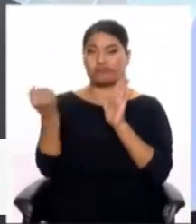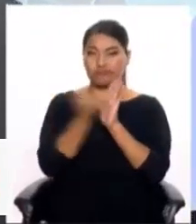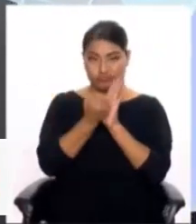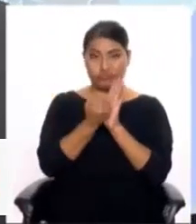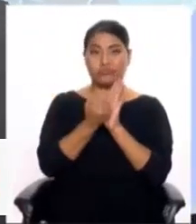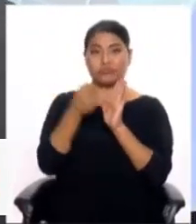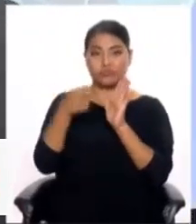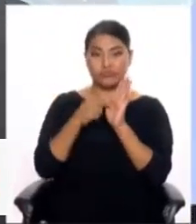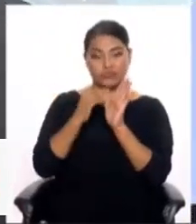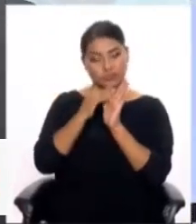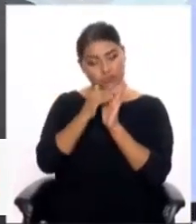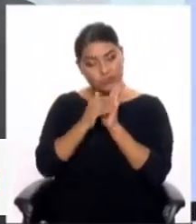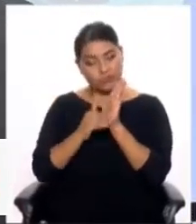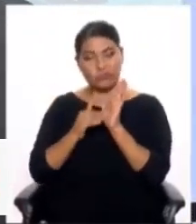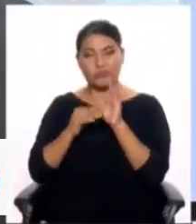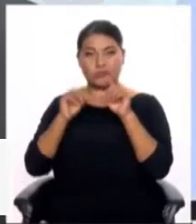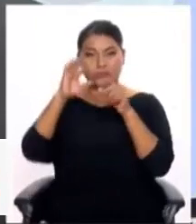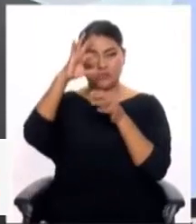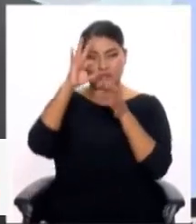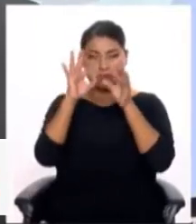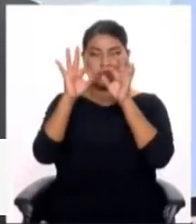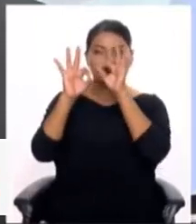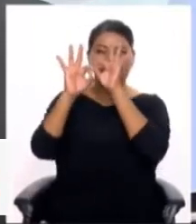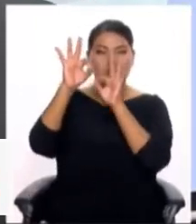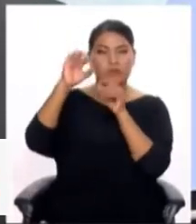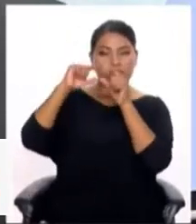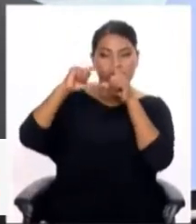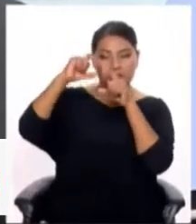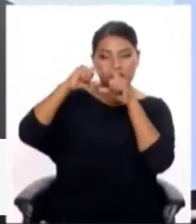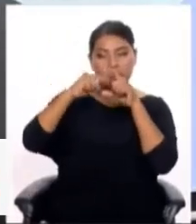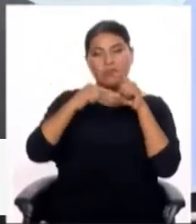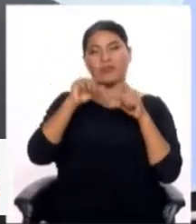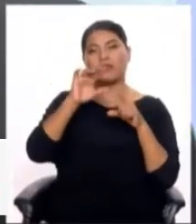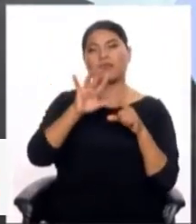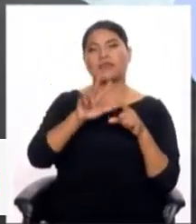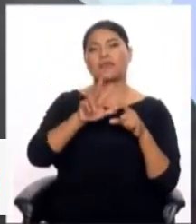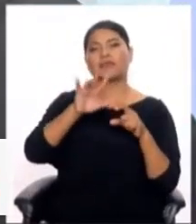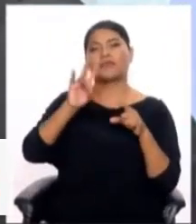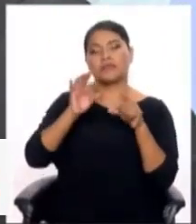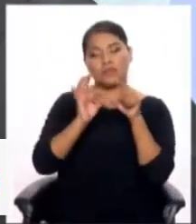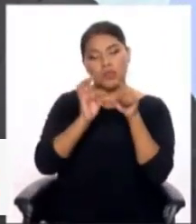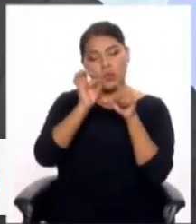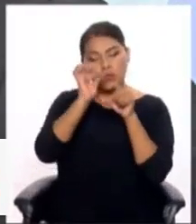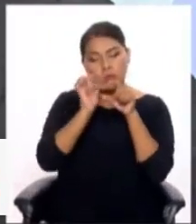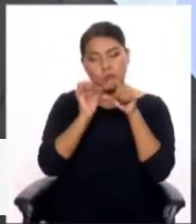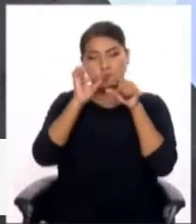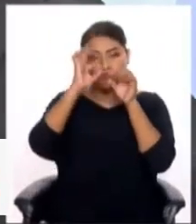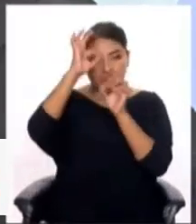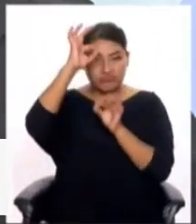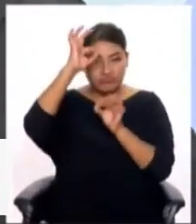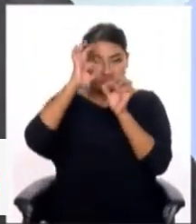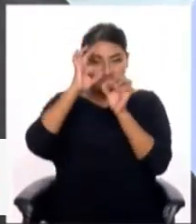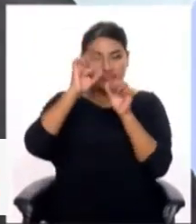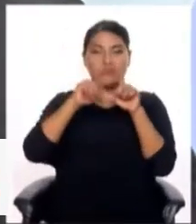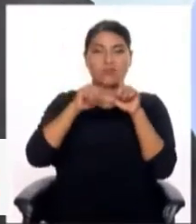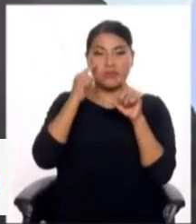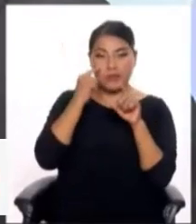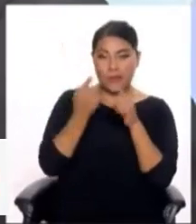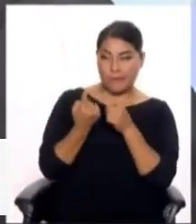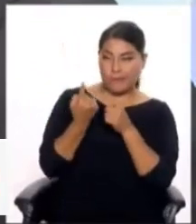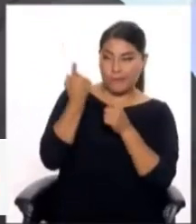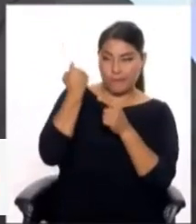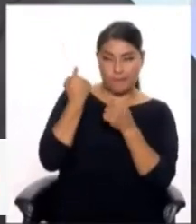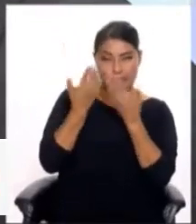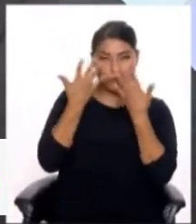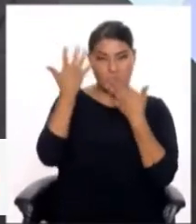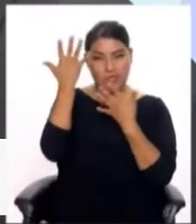onza Troy, tiene un diámetro de 37 milímetros. Y lo importante esto en esta imagen que he mostrado, ese fondo que se